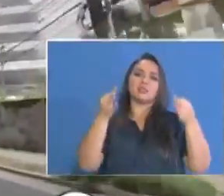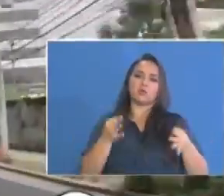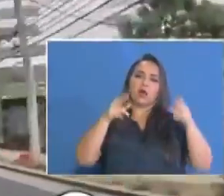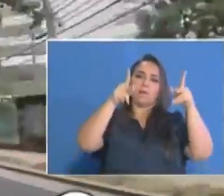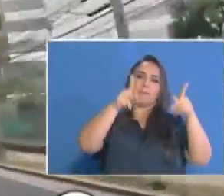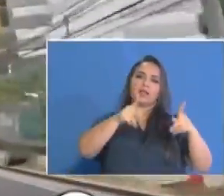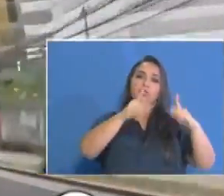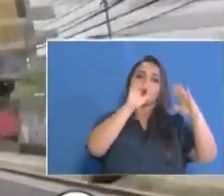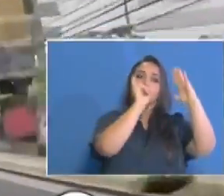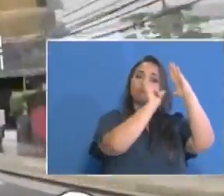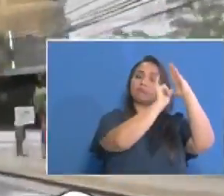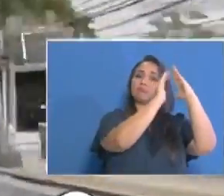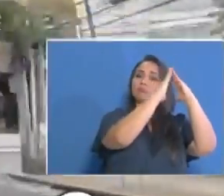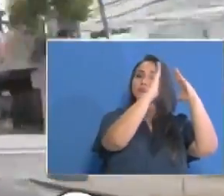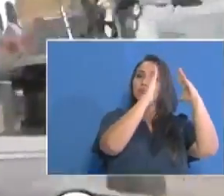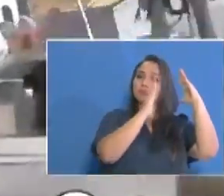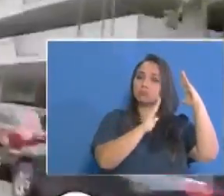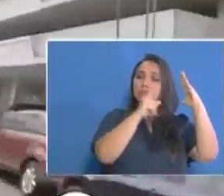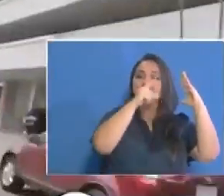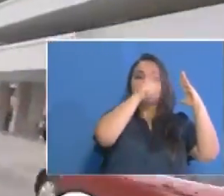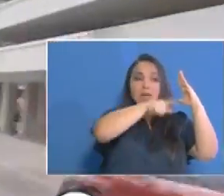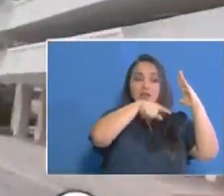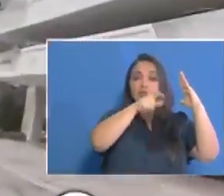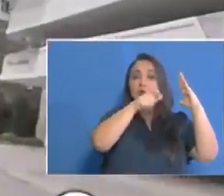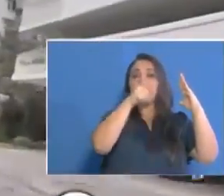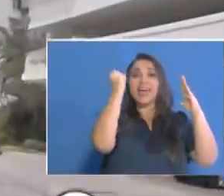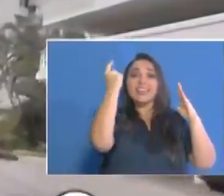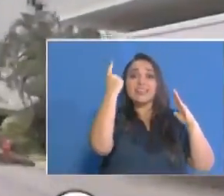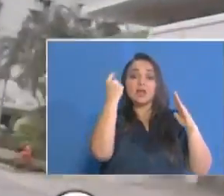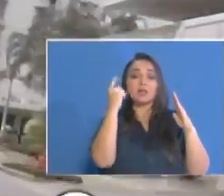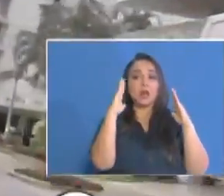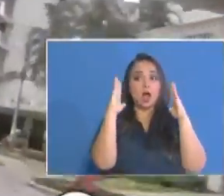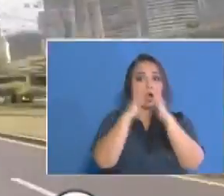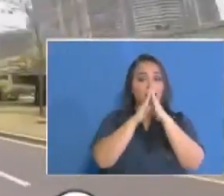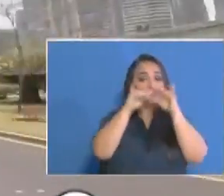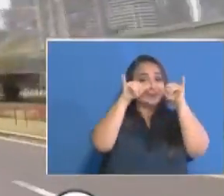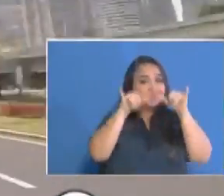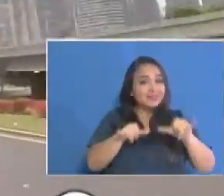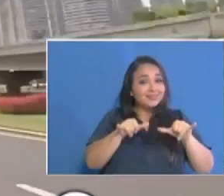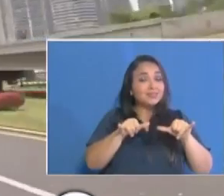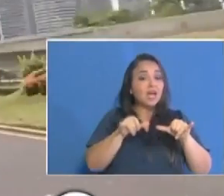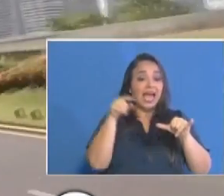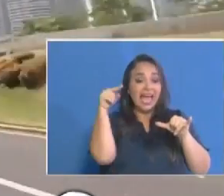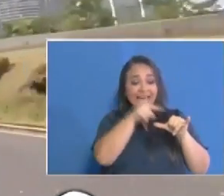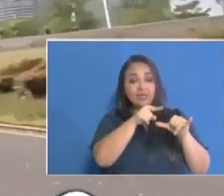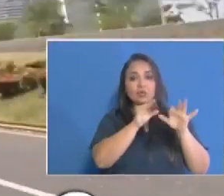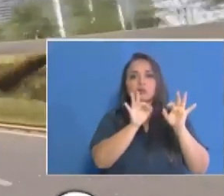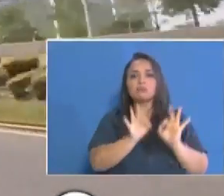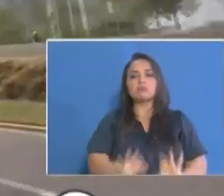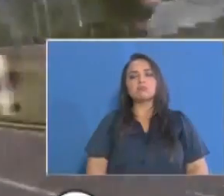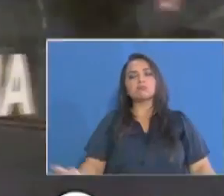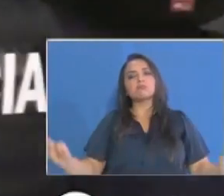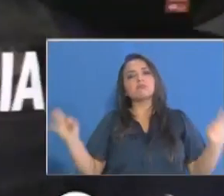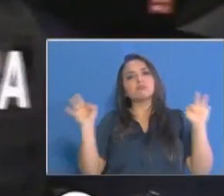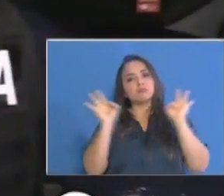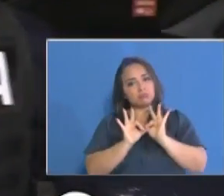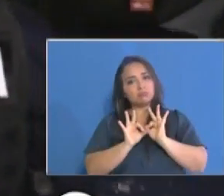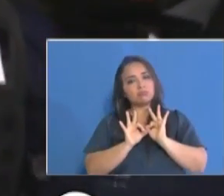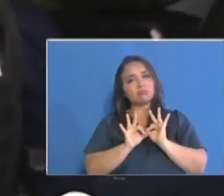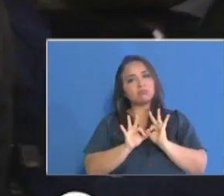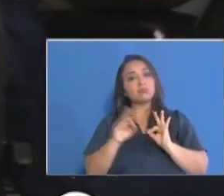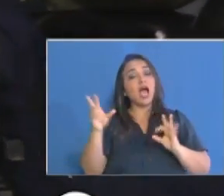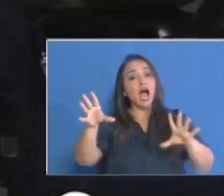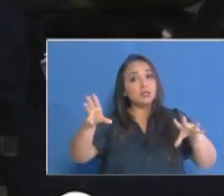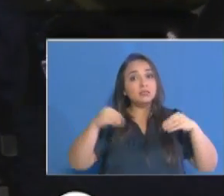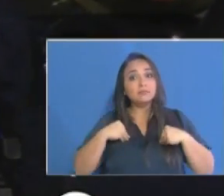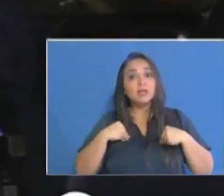y que las personas comprendan que quedarse en casa es importante reconocemos